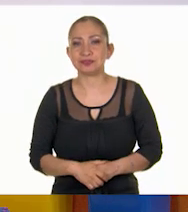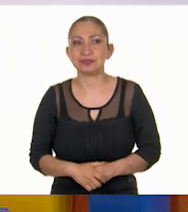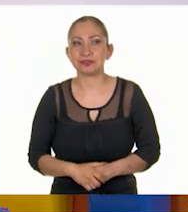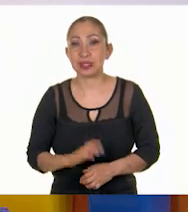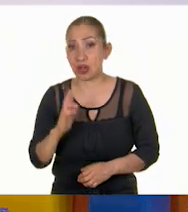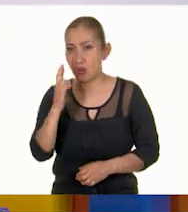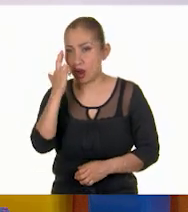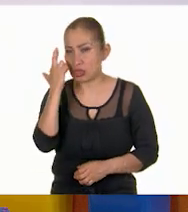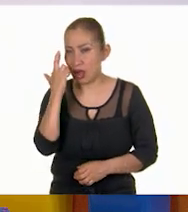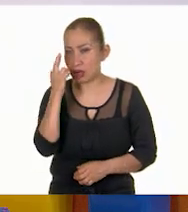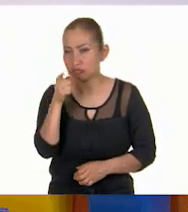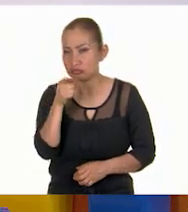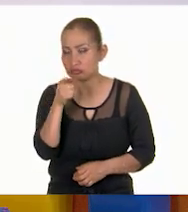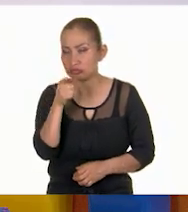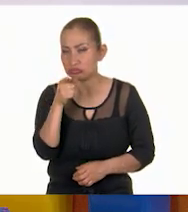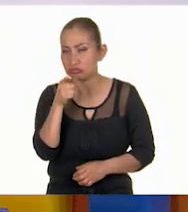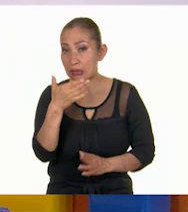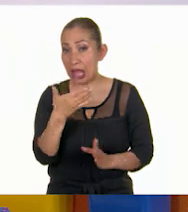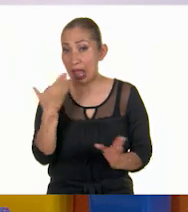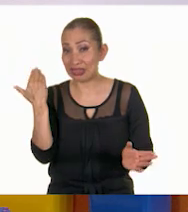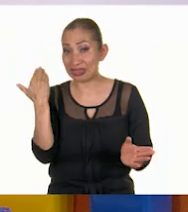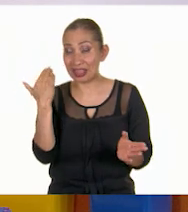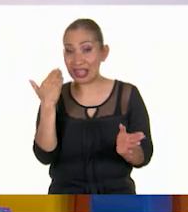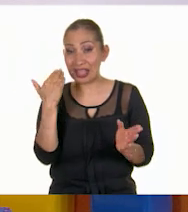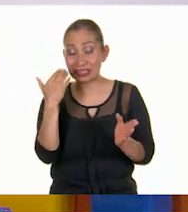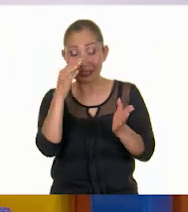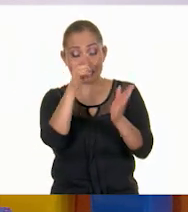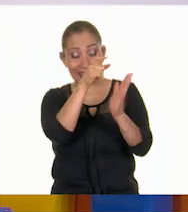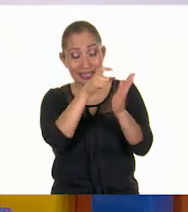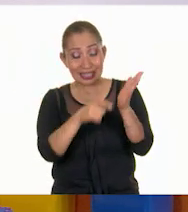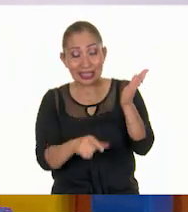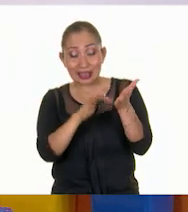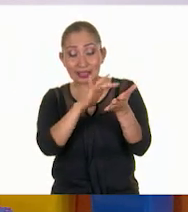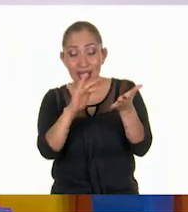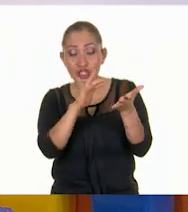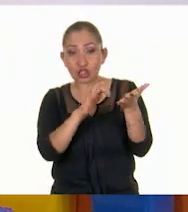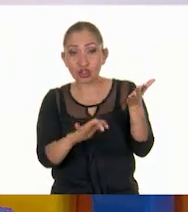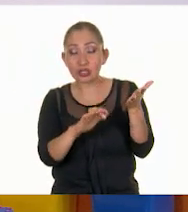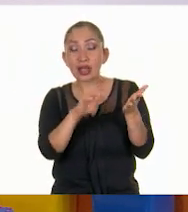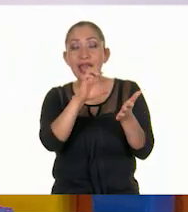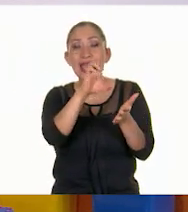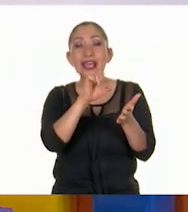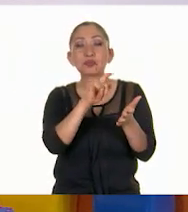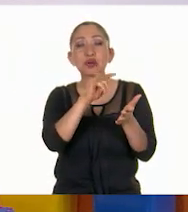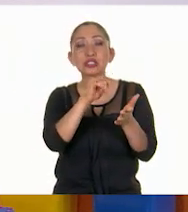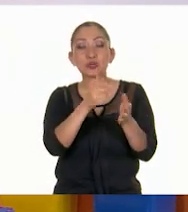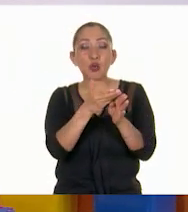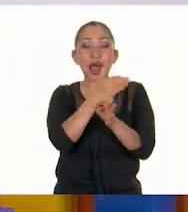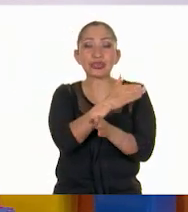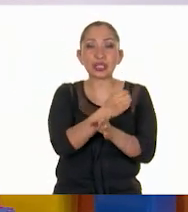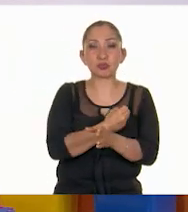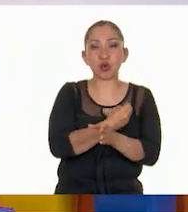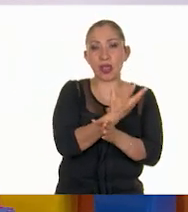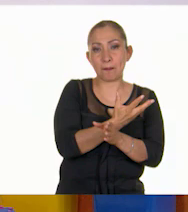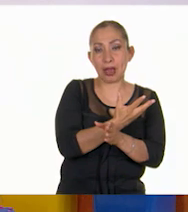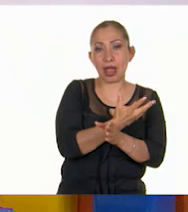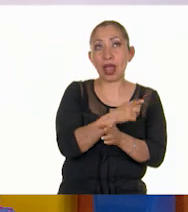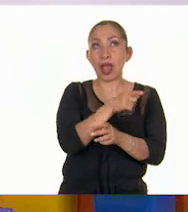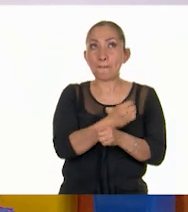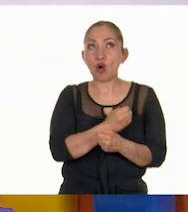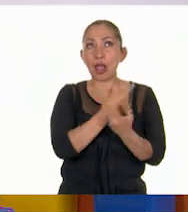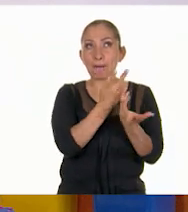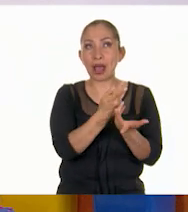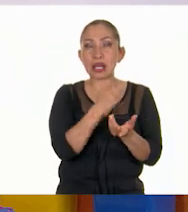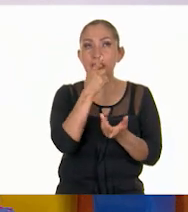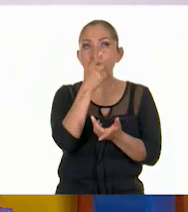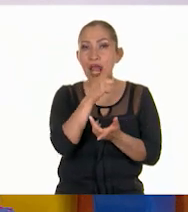¿Recuerdas, Mariana? A ver, mira, recuerda que antes de los textos expositivos hablamos de los poemas y dijimos que teníamos dos. En el de los poemas